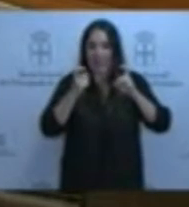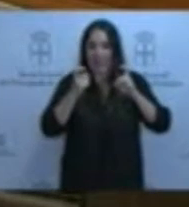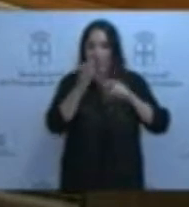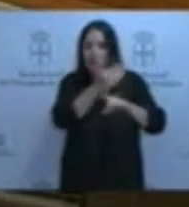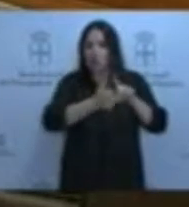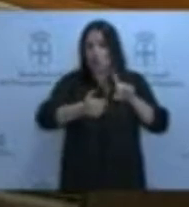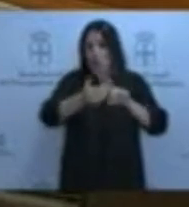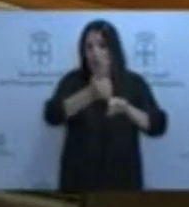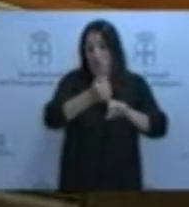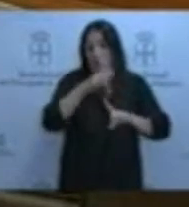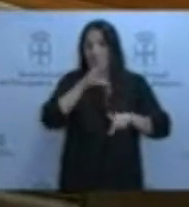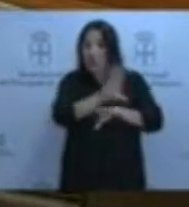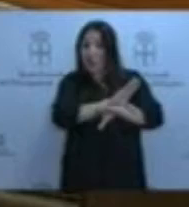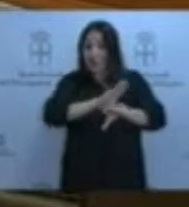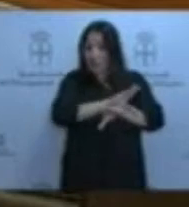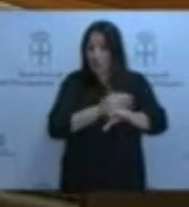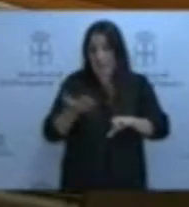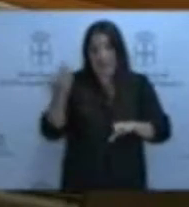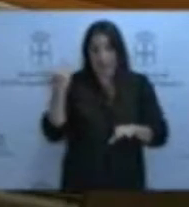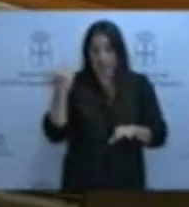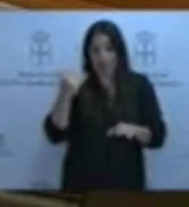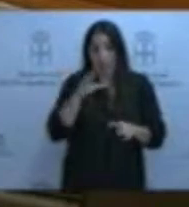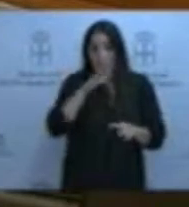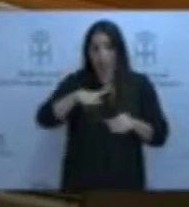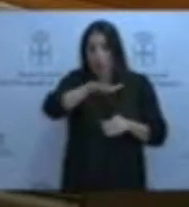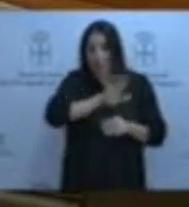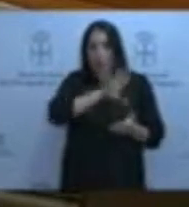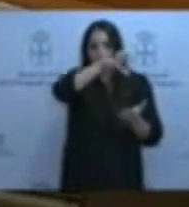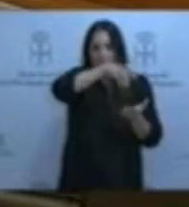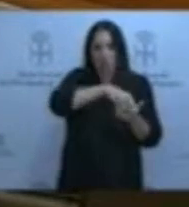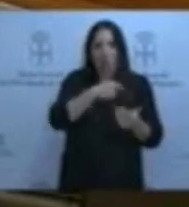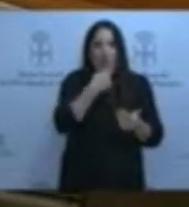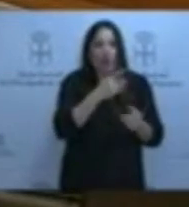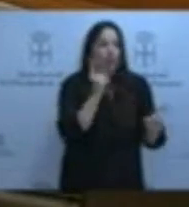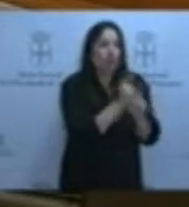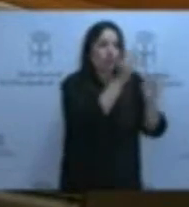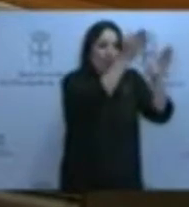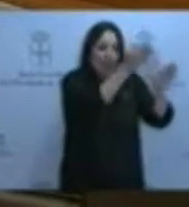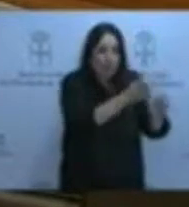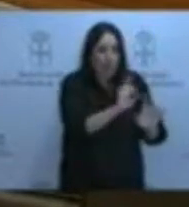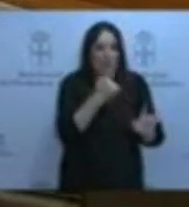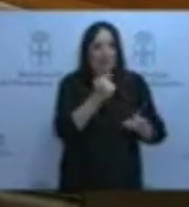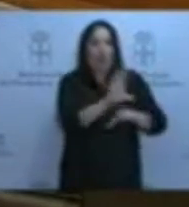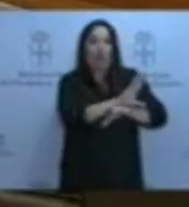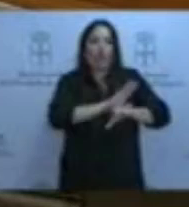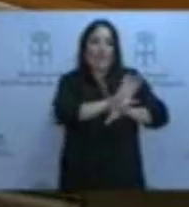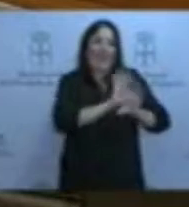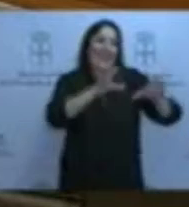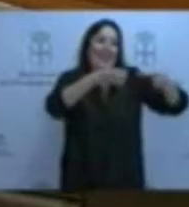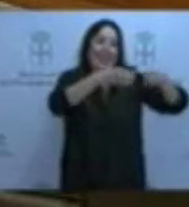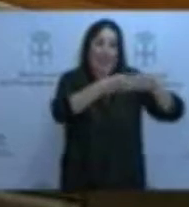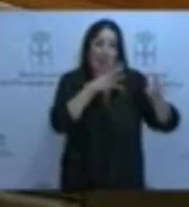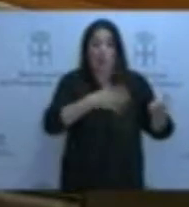amparó la su consellería en esta ubicación. Ve que en un personalismo en usted que falo de la consellería porque probablemente las